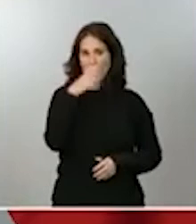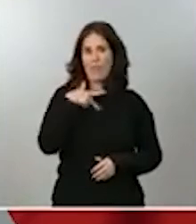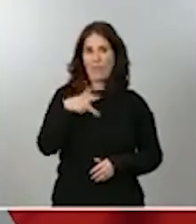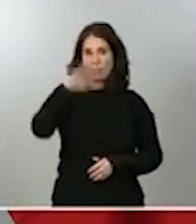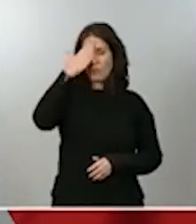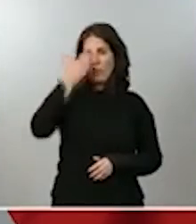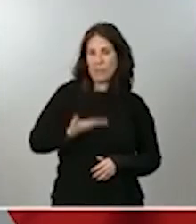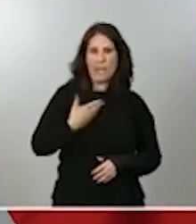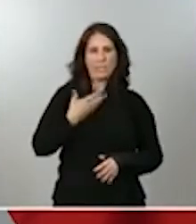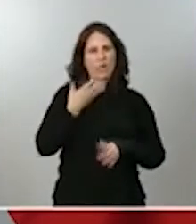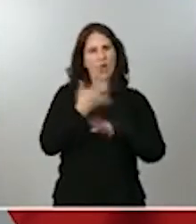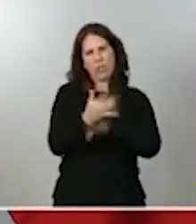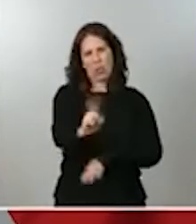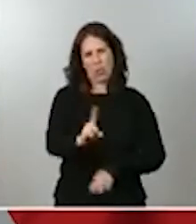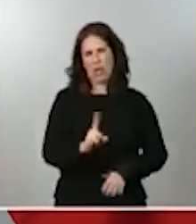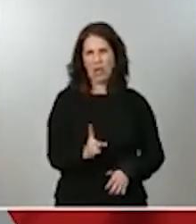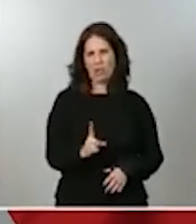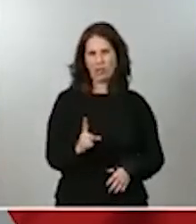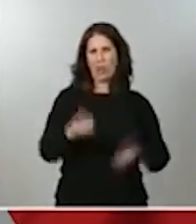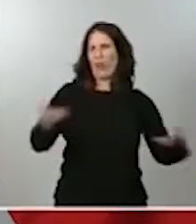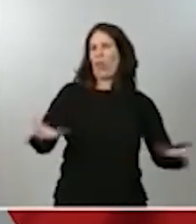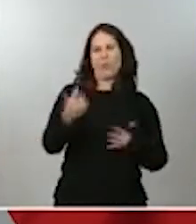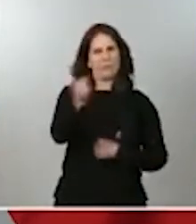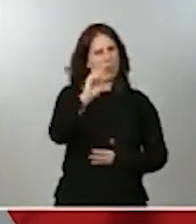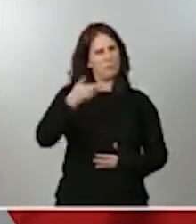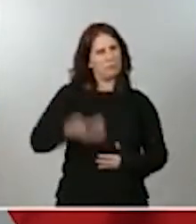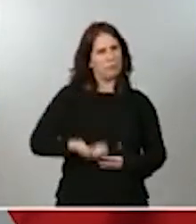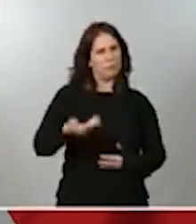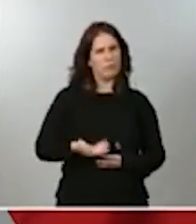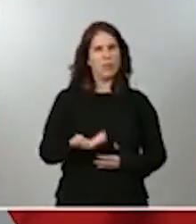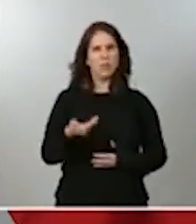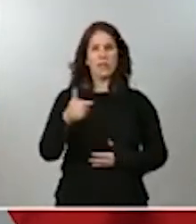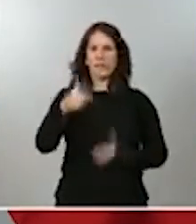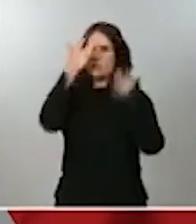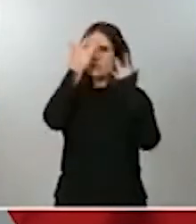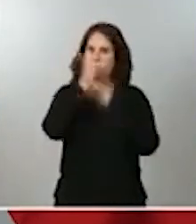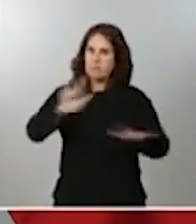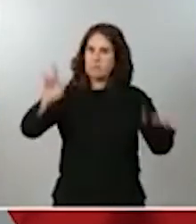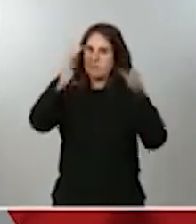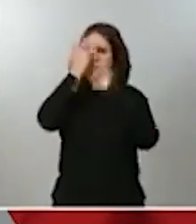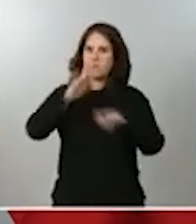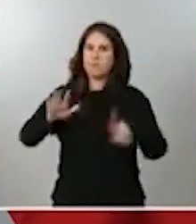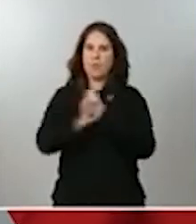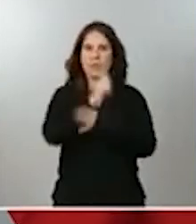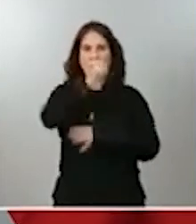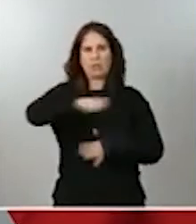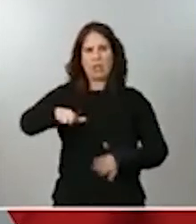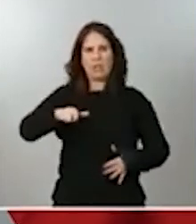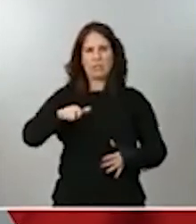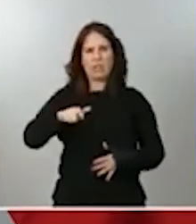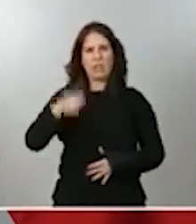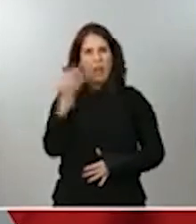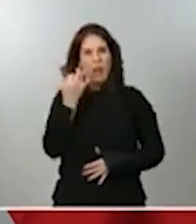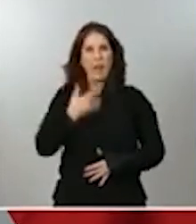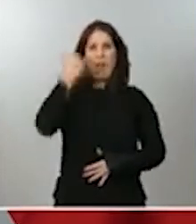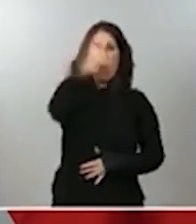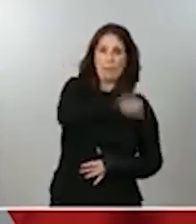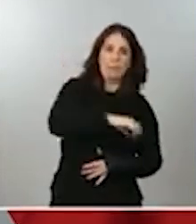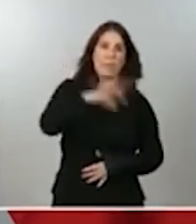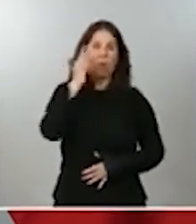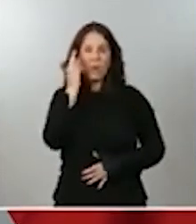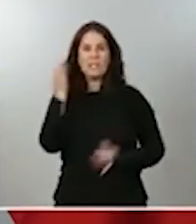y, bueno, hagamos pedagogía también en nuestro país sobre el deber que tenemos de que las mujeres y los hombres tengamos idénticos derechos.